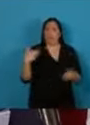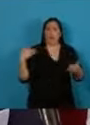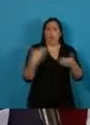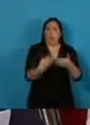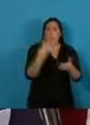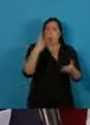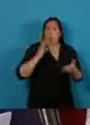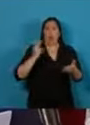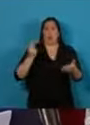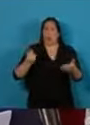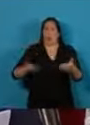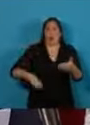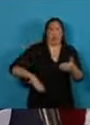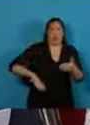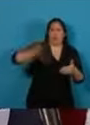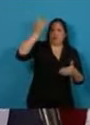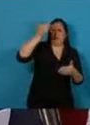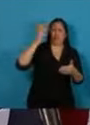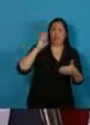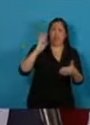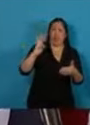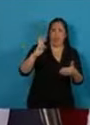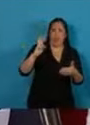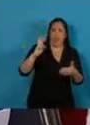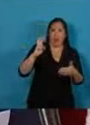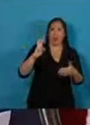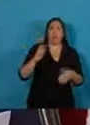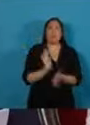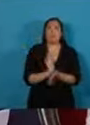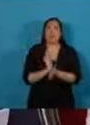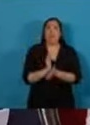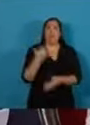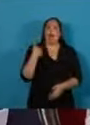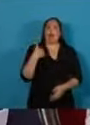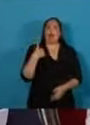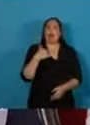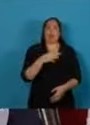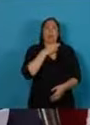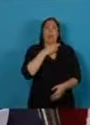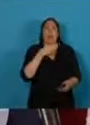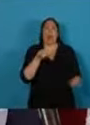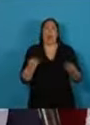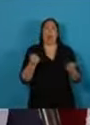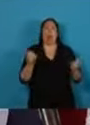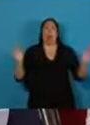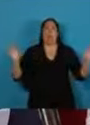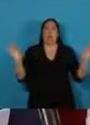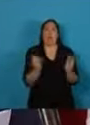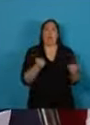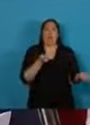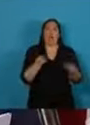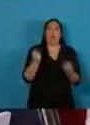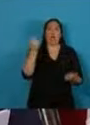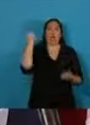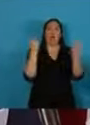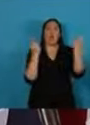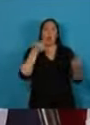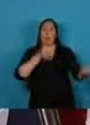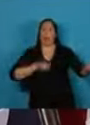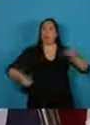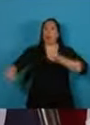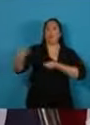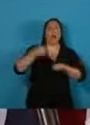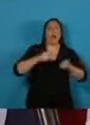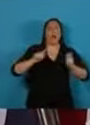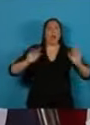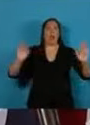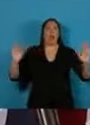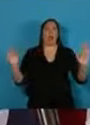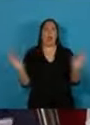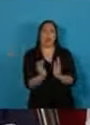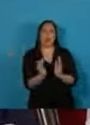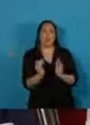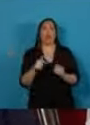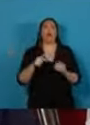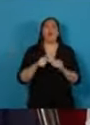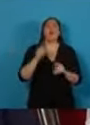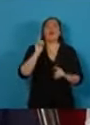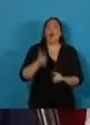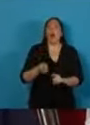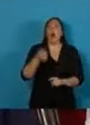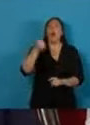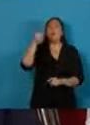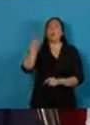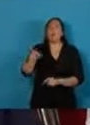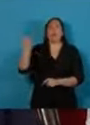La Argentina no para de achicar su economía. El PBI per cápita es el más bajo desde el año 2009.